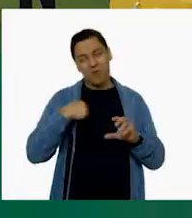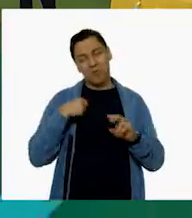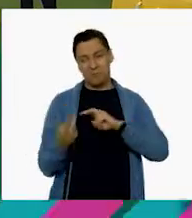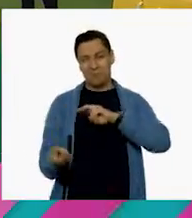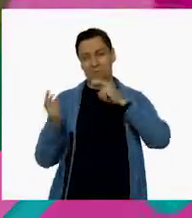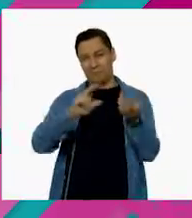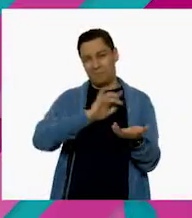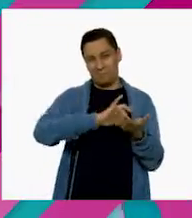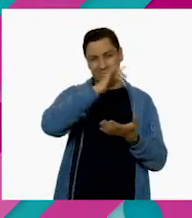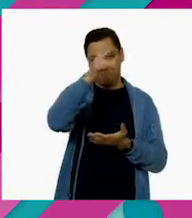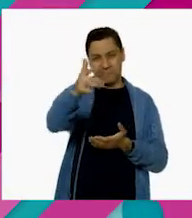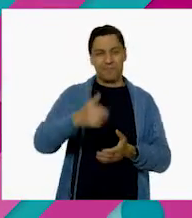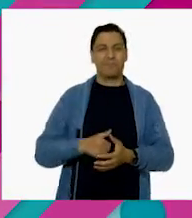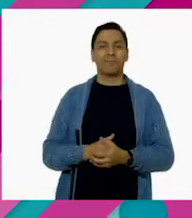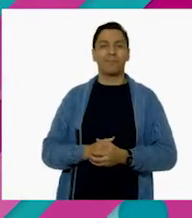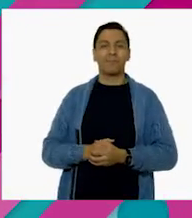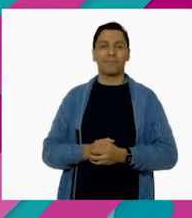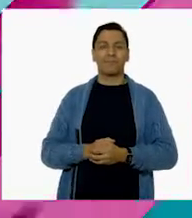Vamos a verlo.